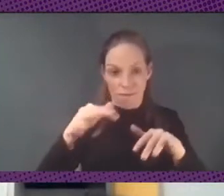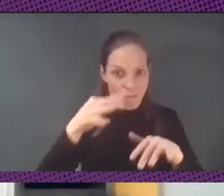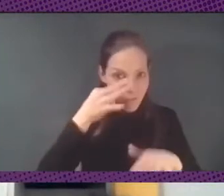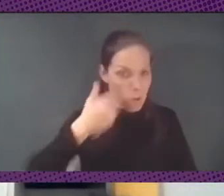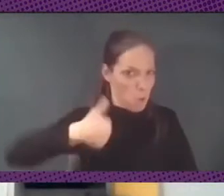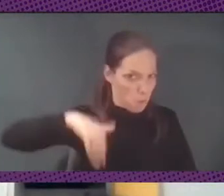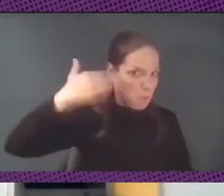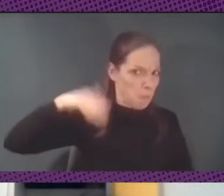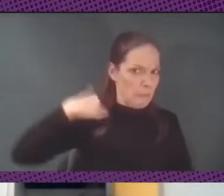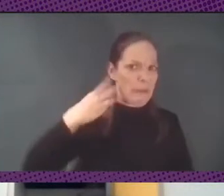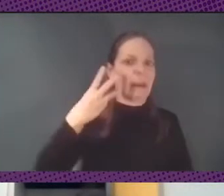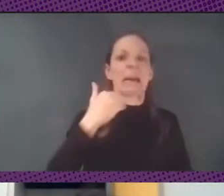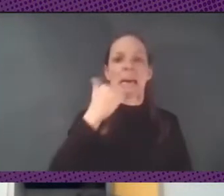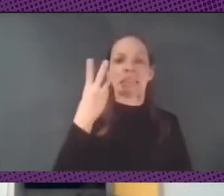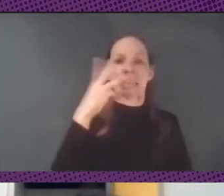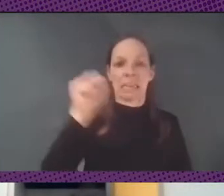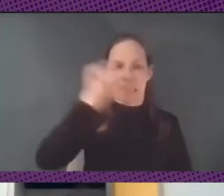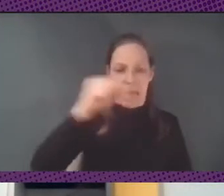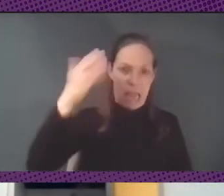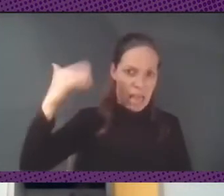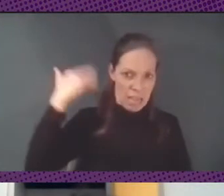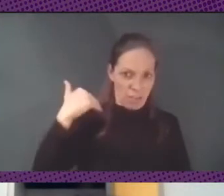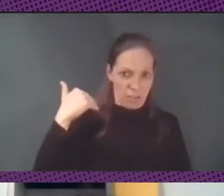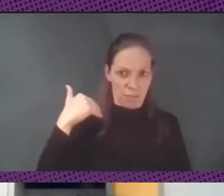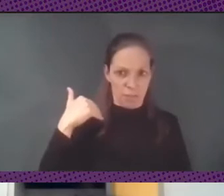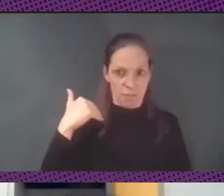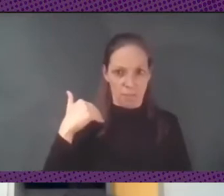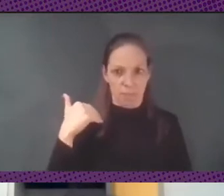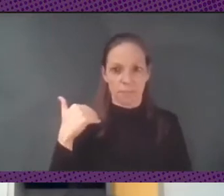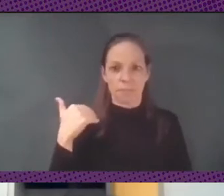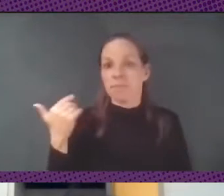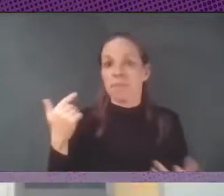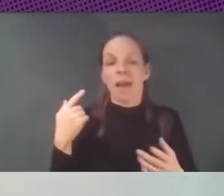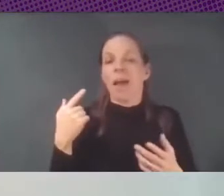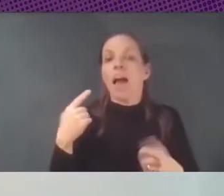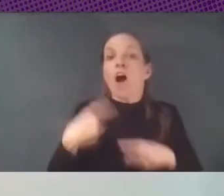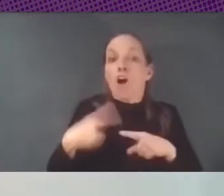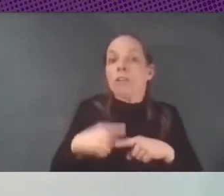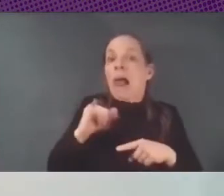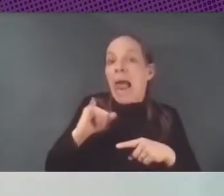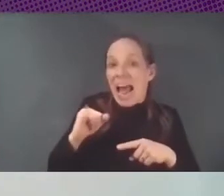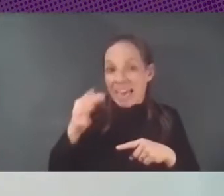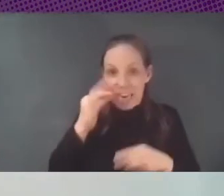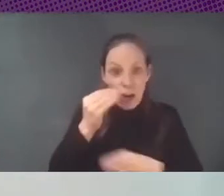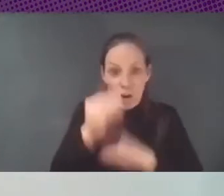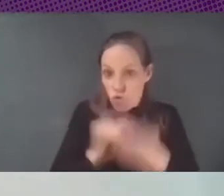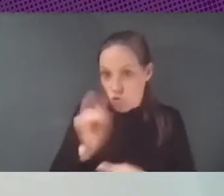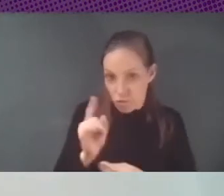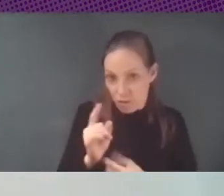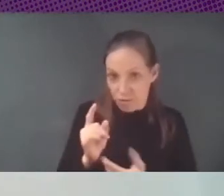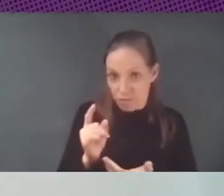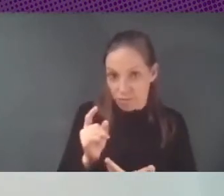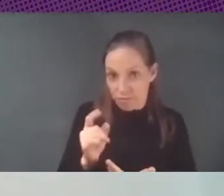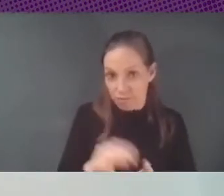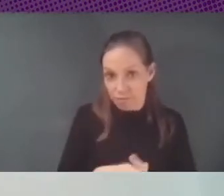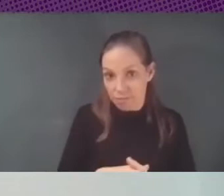desde hace casi 30 entonces hay cosas que ya están ahí pero no se usan también entonces no es que no estén es que no se usan